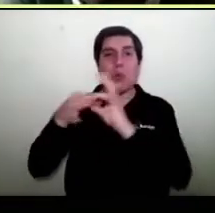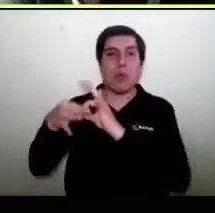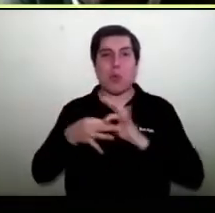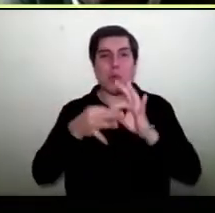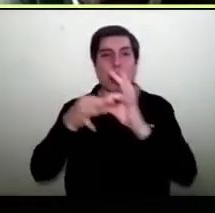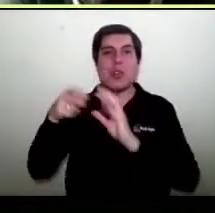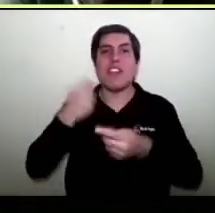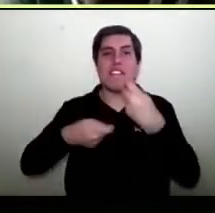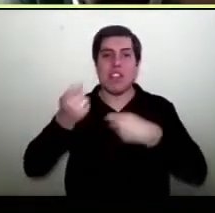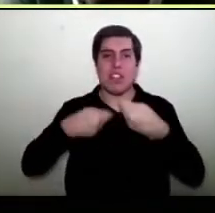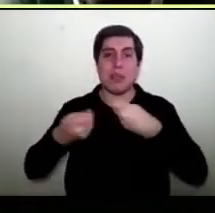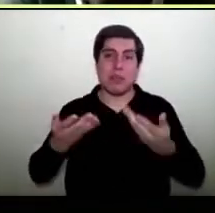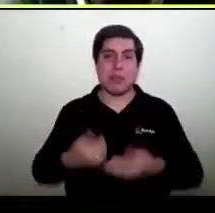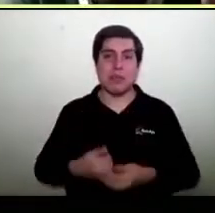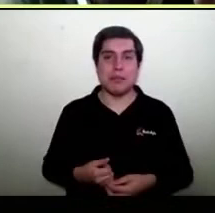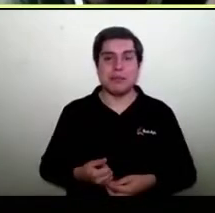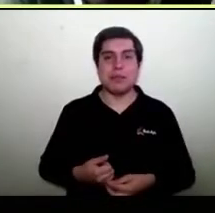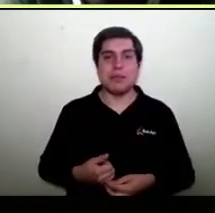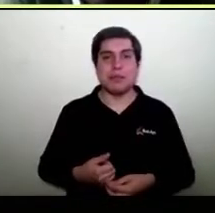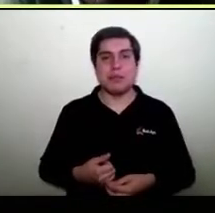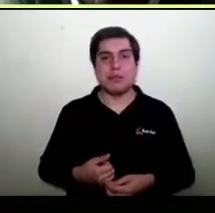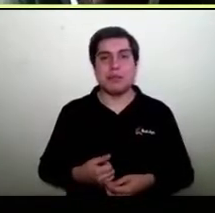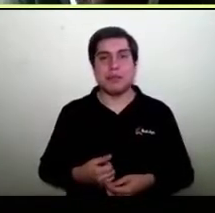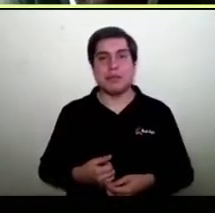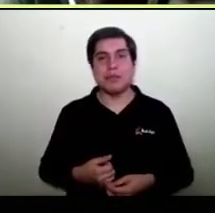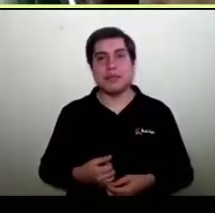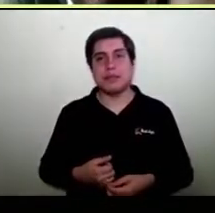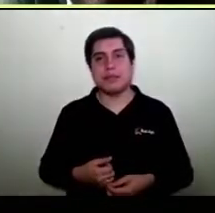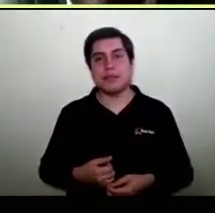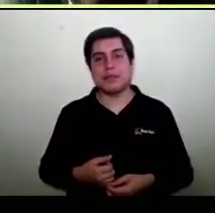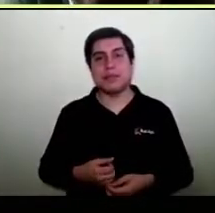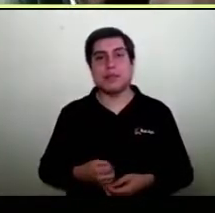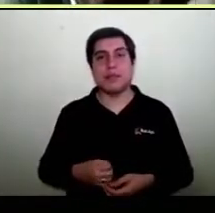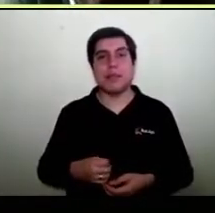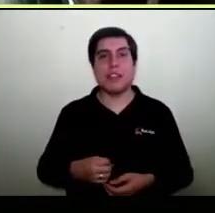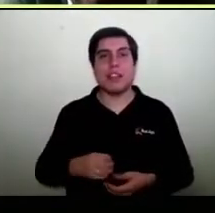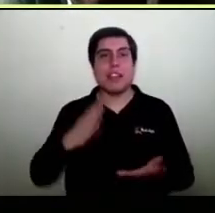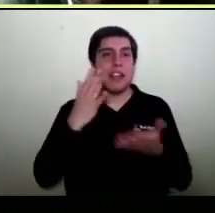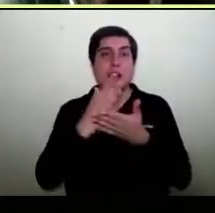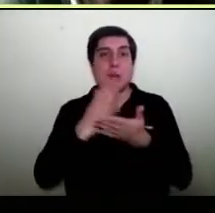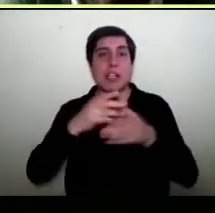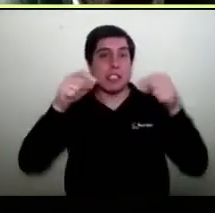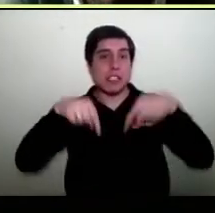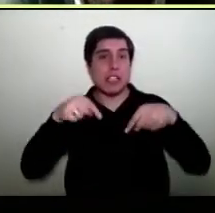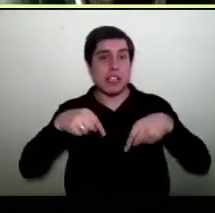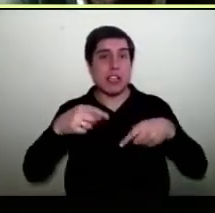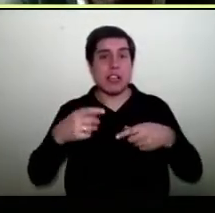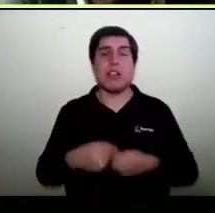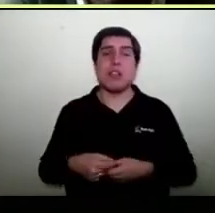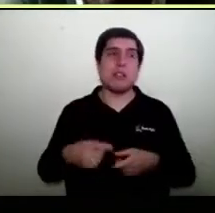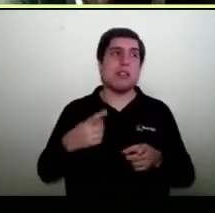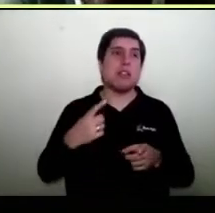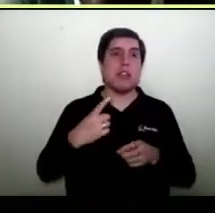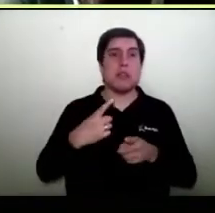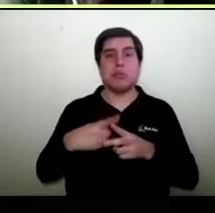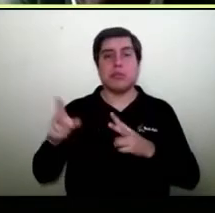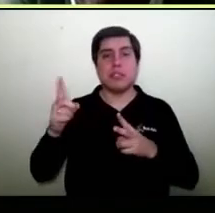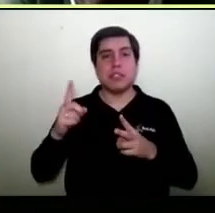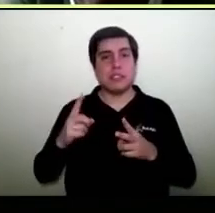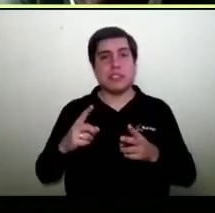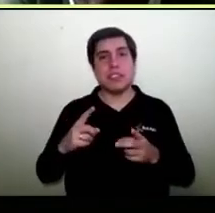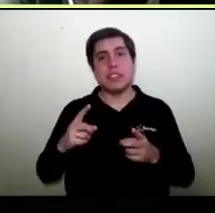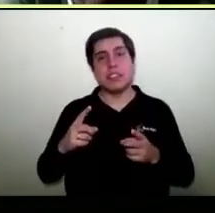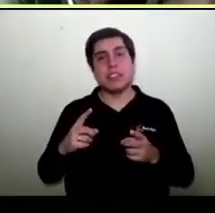vendemos todos juntos, lo cual nos entrega la venta. Y con las clases, como la que estamos haciendo con Compra Pymes, como estamos haciendo